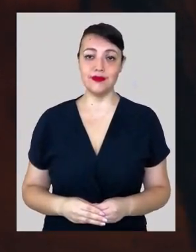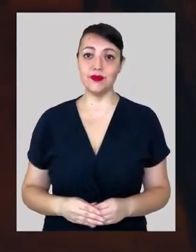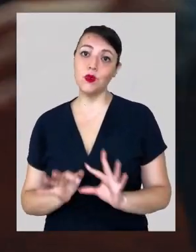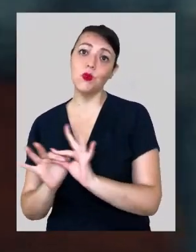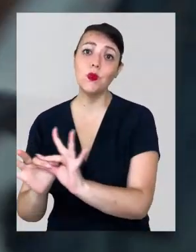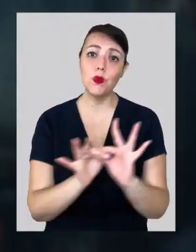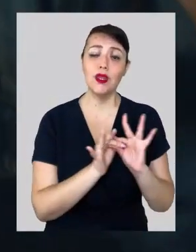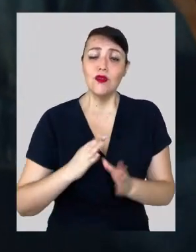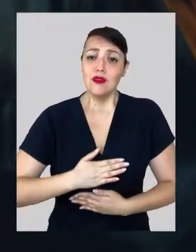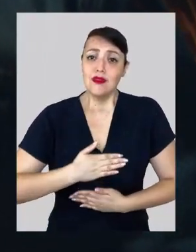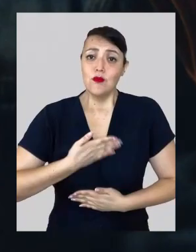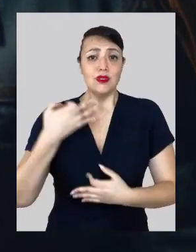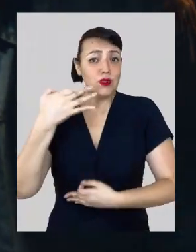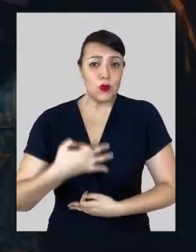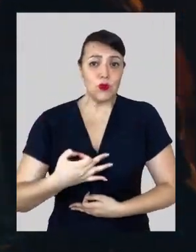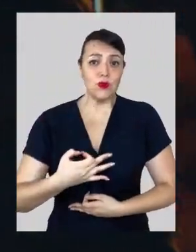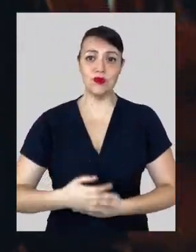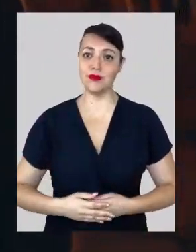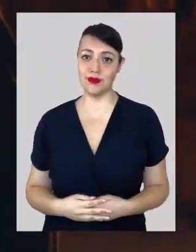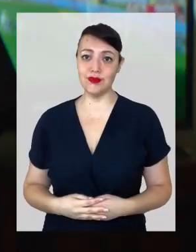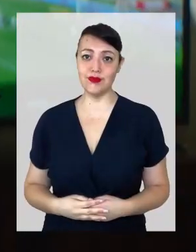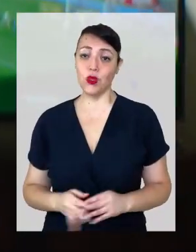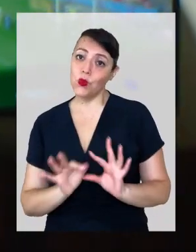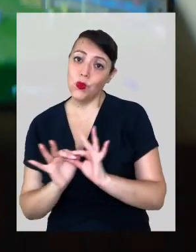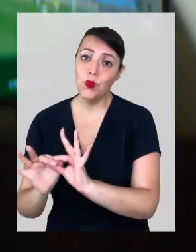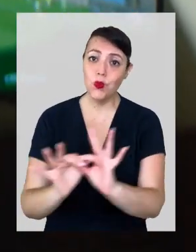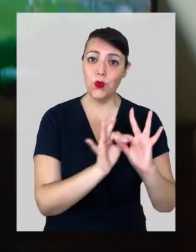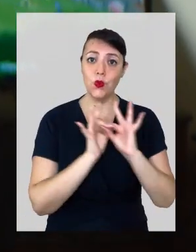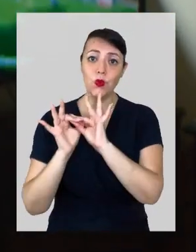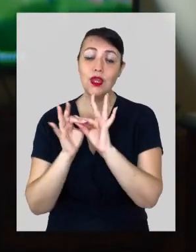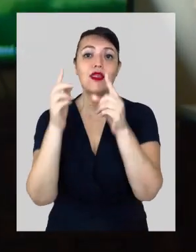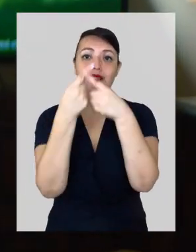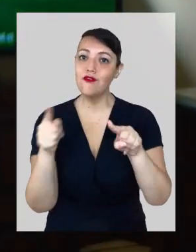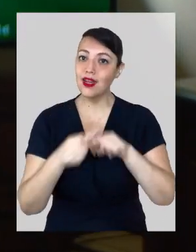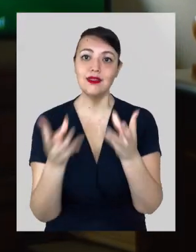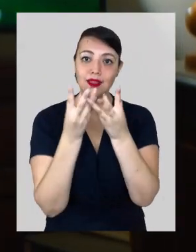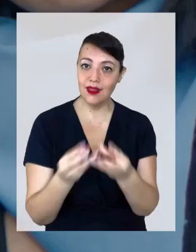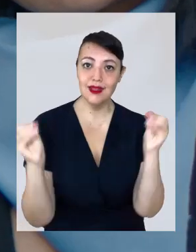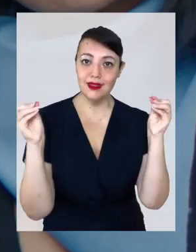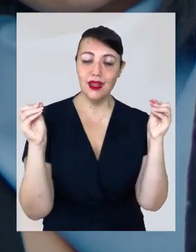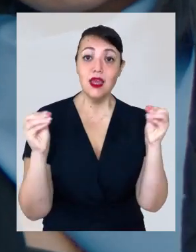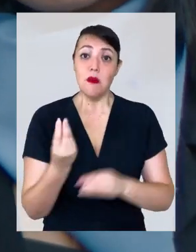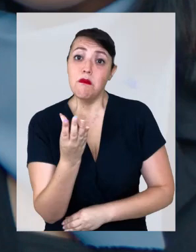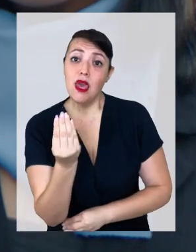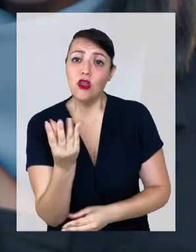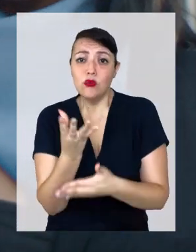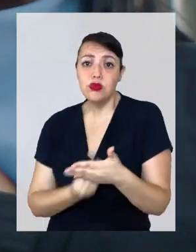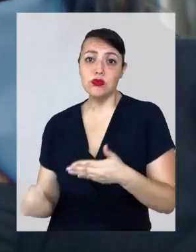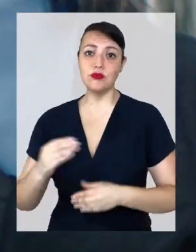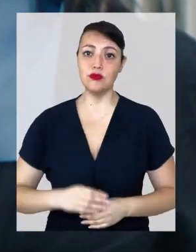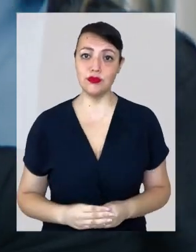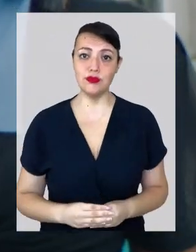Unidos nos sentimos seguros. Unidos desaparecen las diferencias y los miedos.